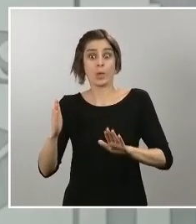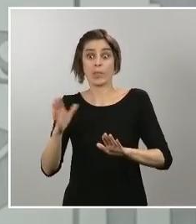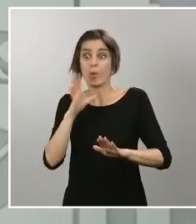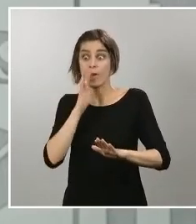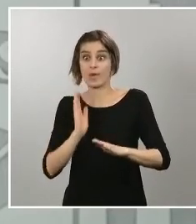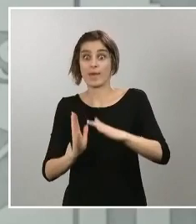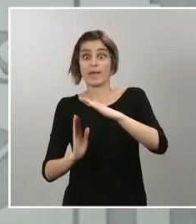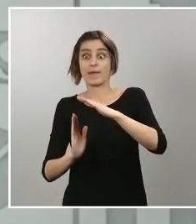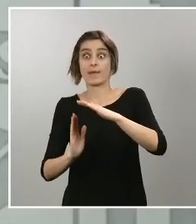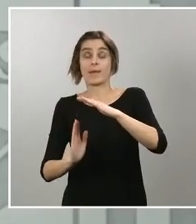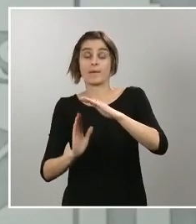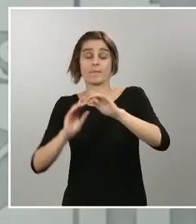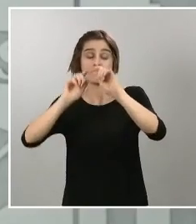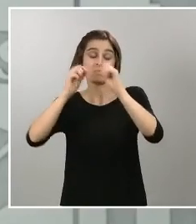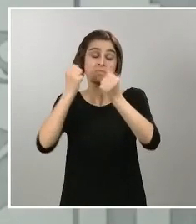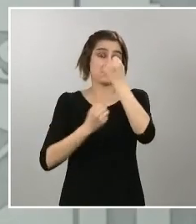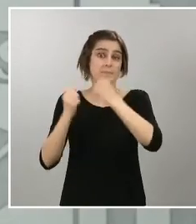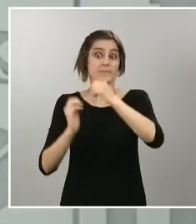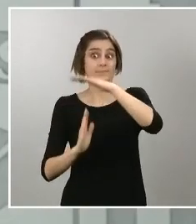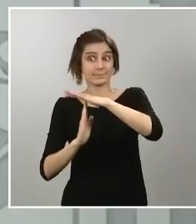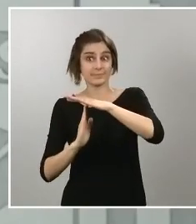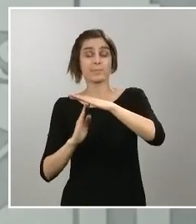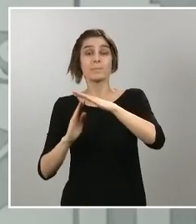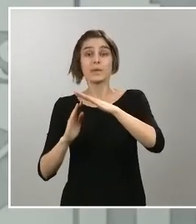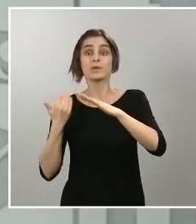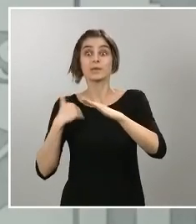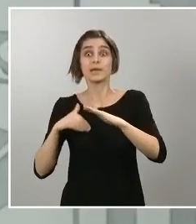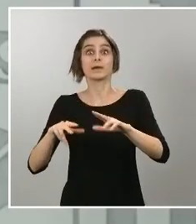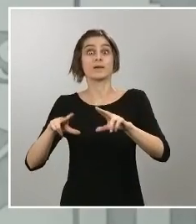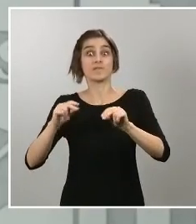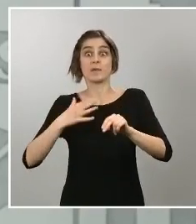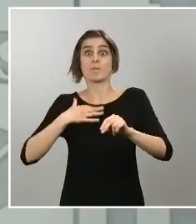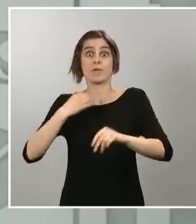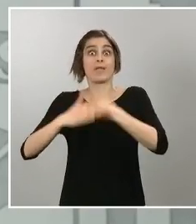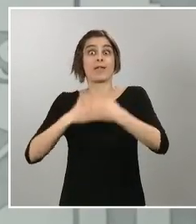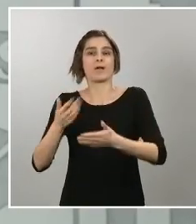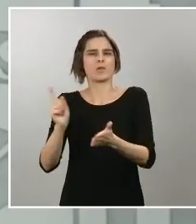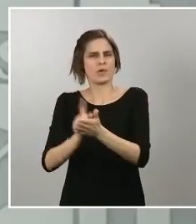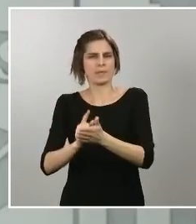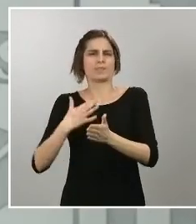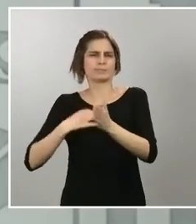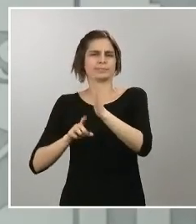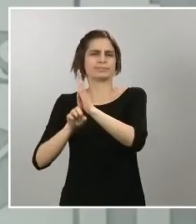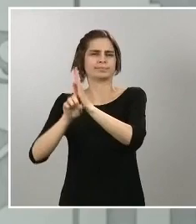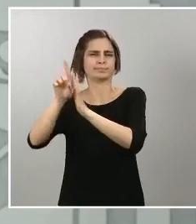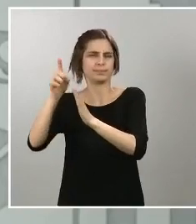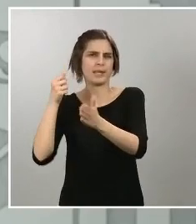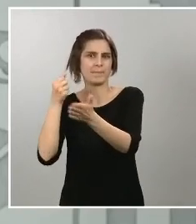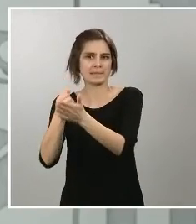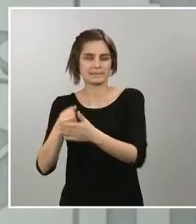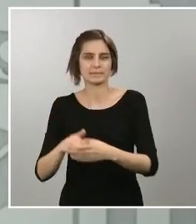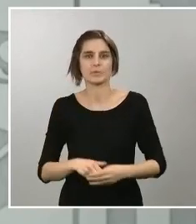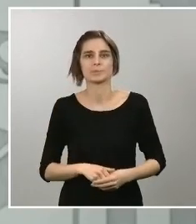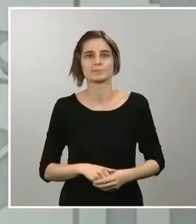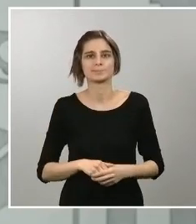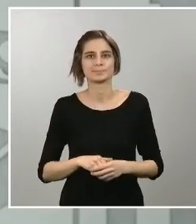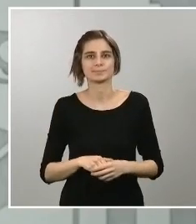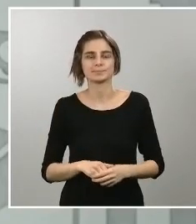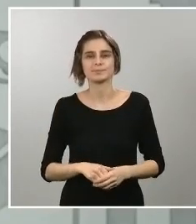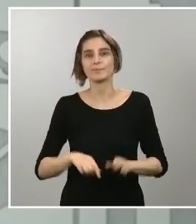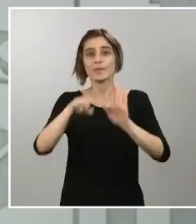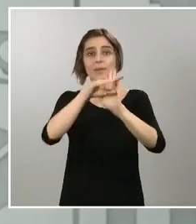desarrollarlo en máxima plenitud. Medidas que han estado en el ámbito sanitario en relación con el fondo de